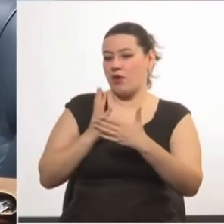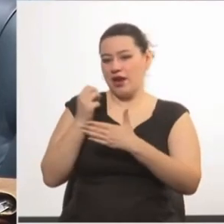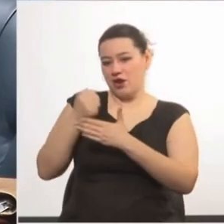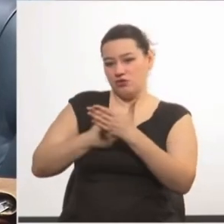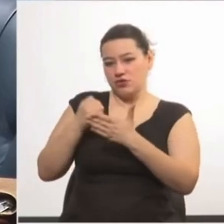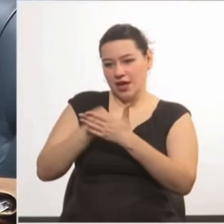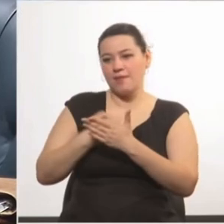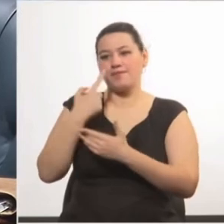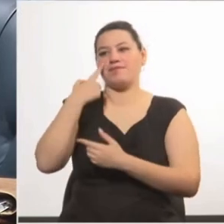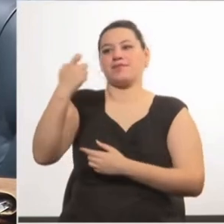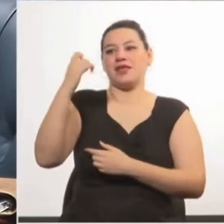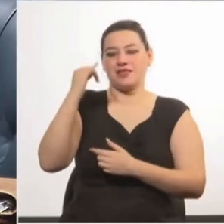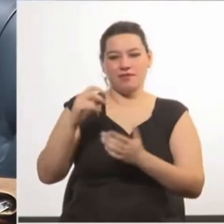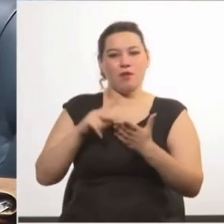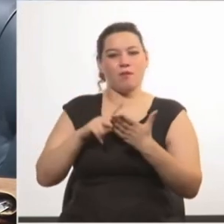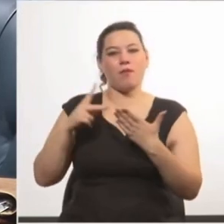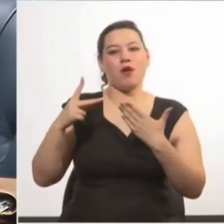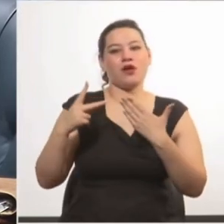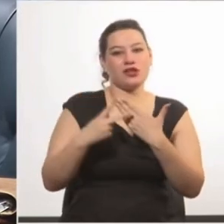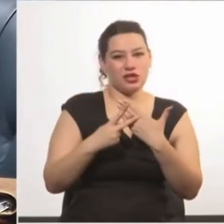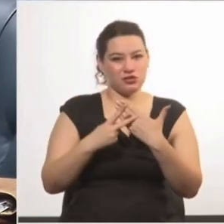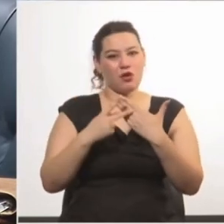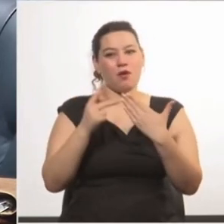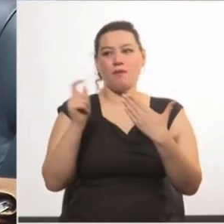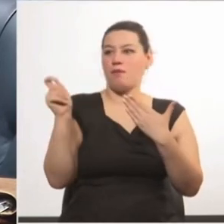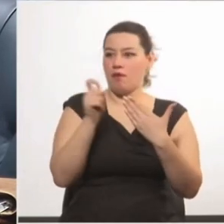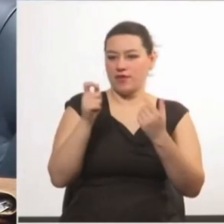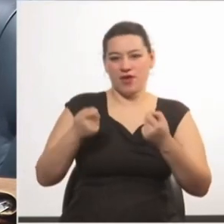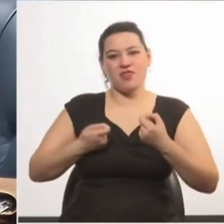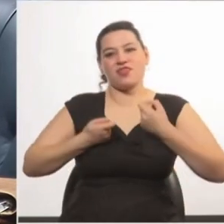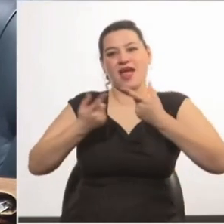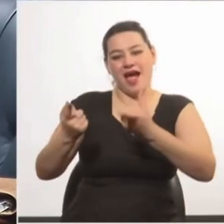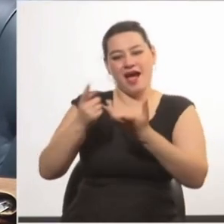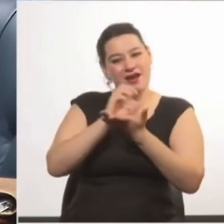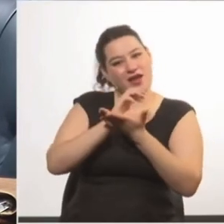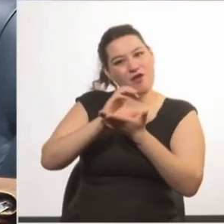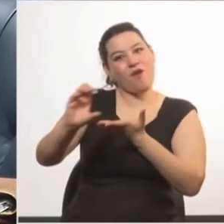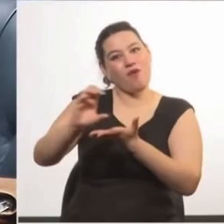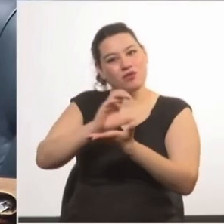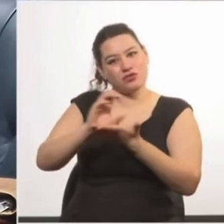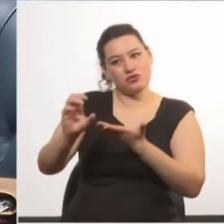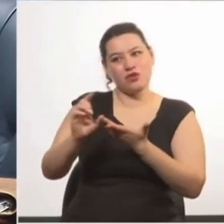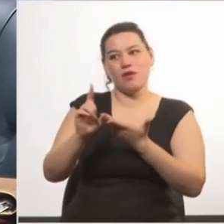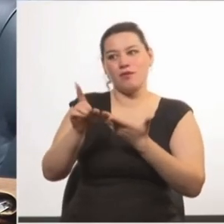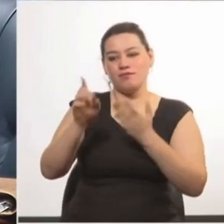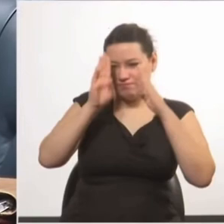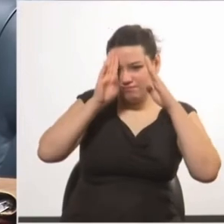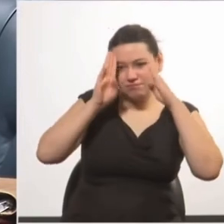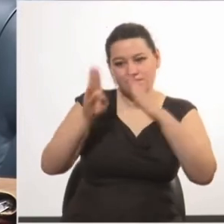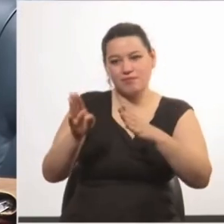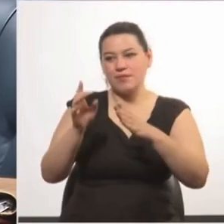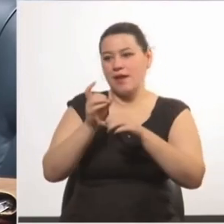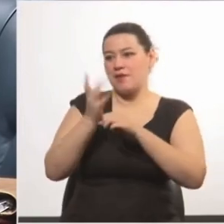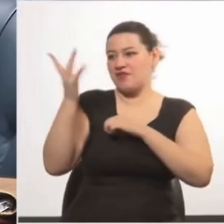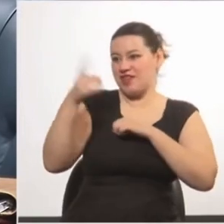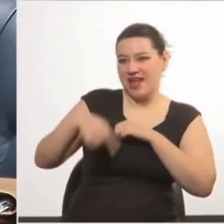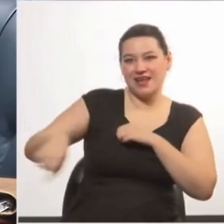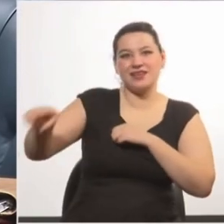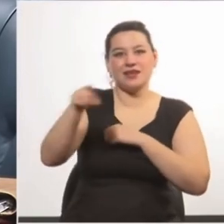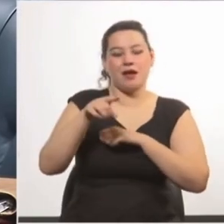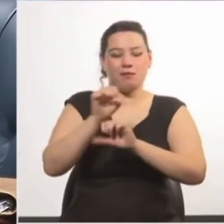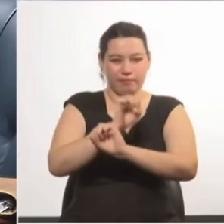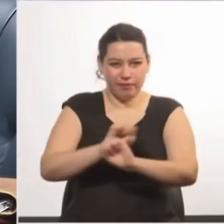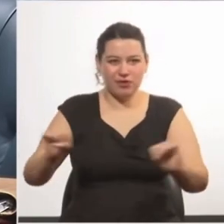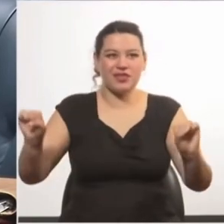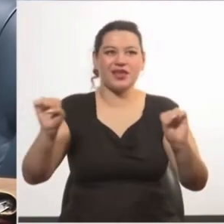compromiso de política pública, de asignación de recursos, de dedicación y profesionalismo, para